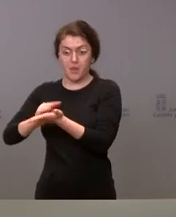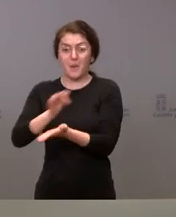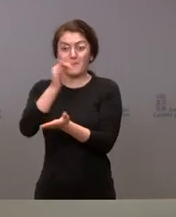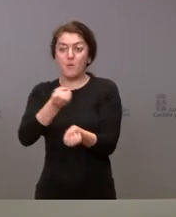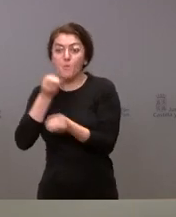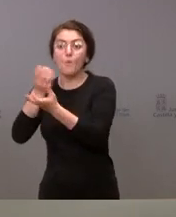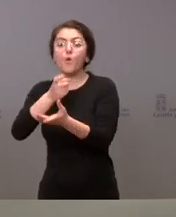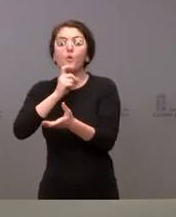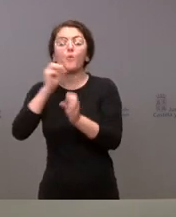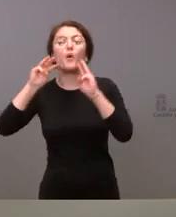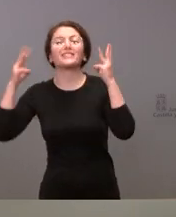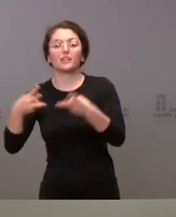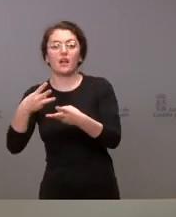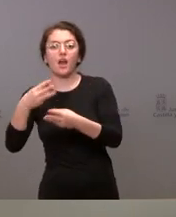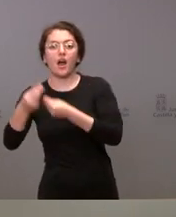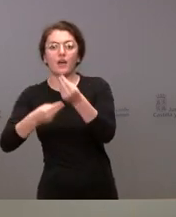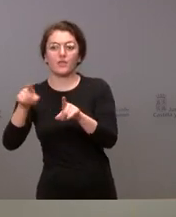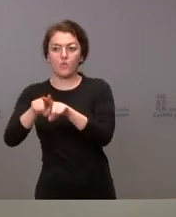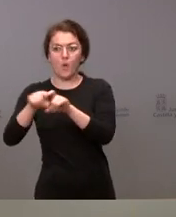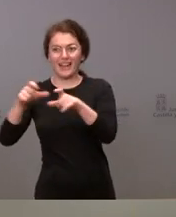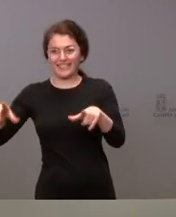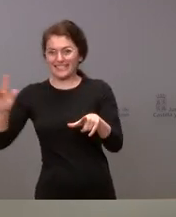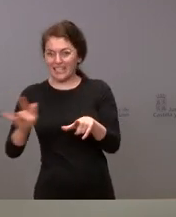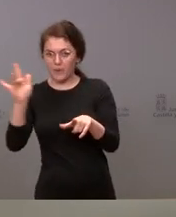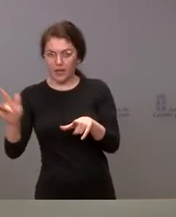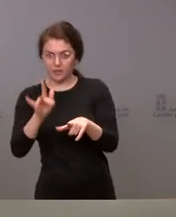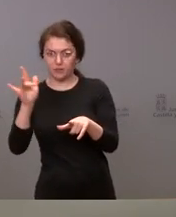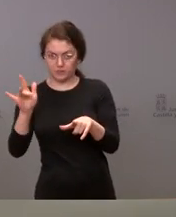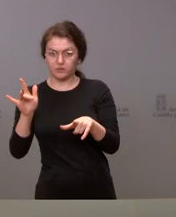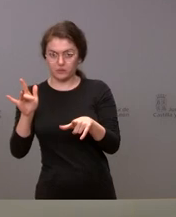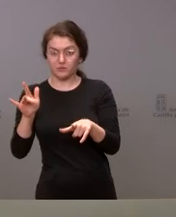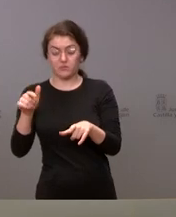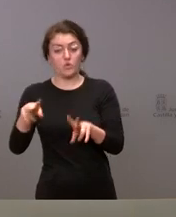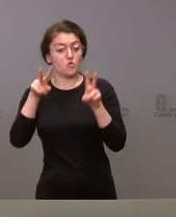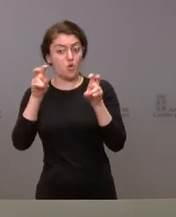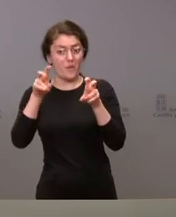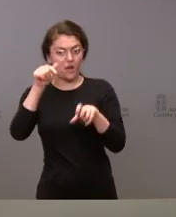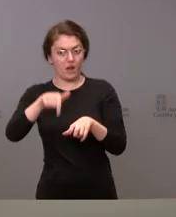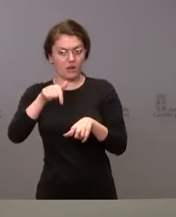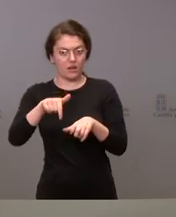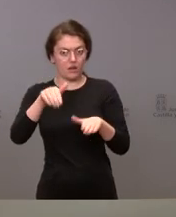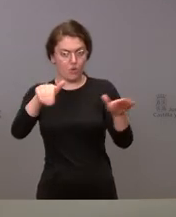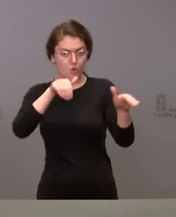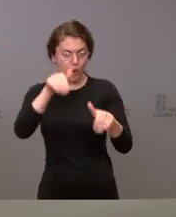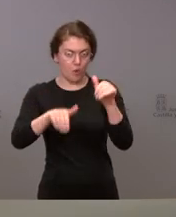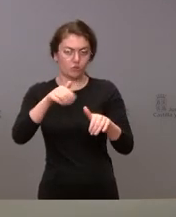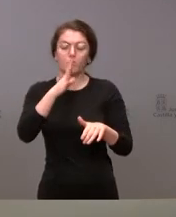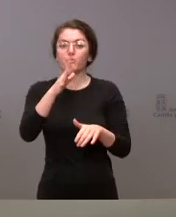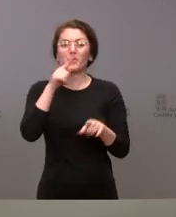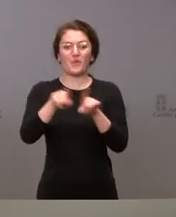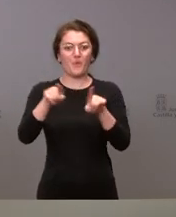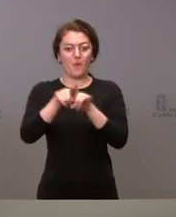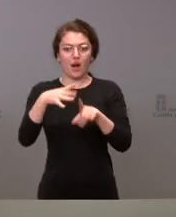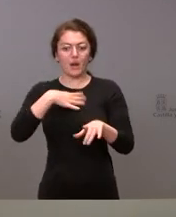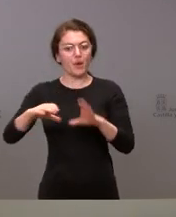Internet, a través de un dispositivo tipo tablet. Esto también es una novedad en esta convocatoria porque este será el principal mecanismo de